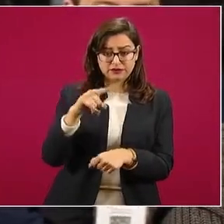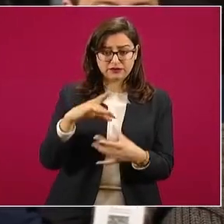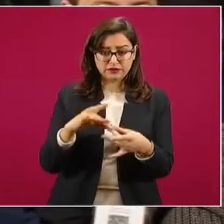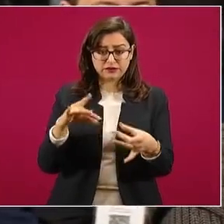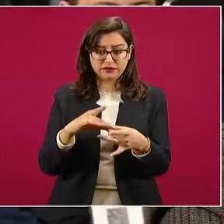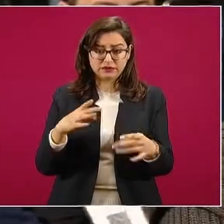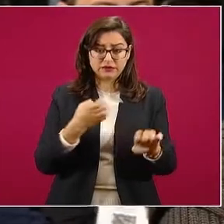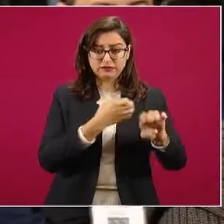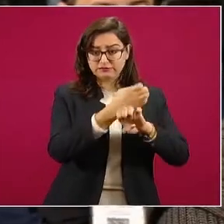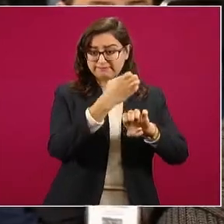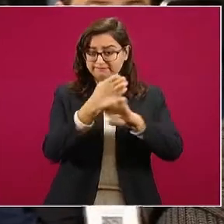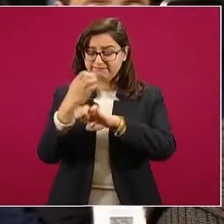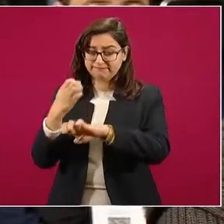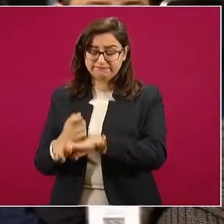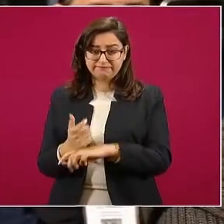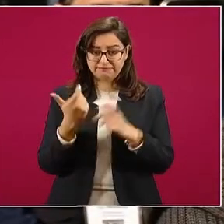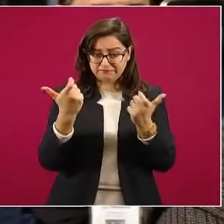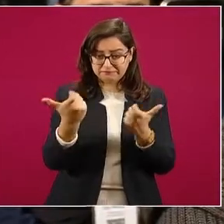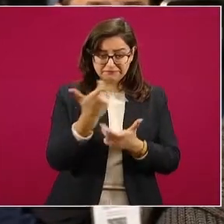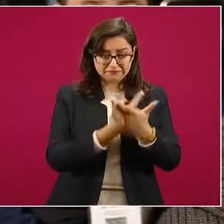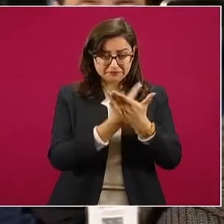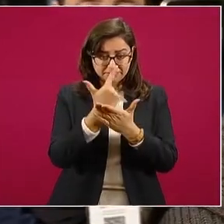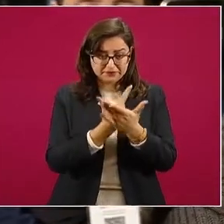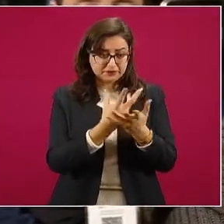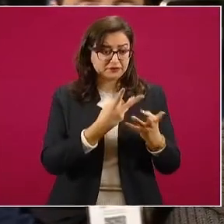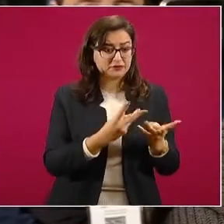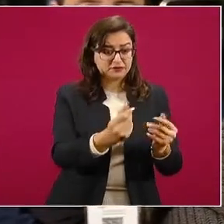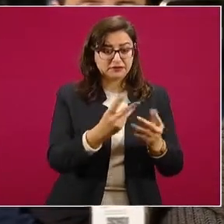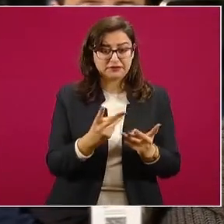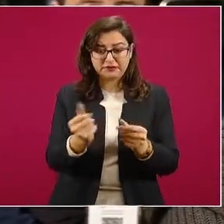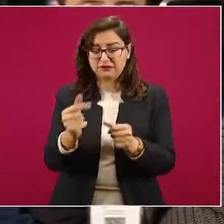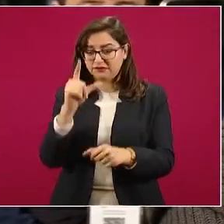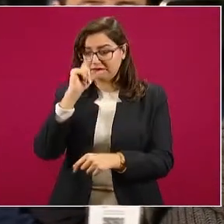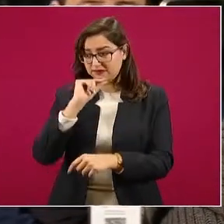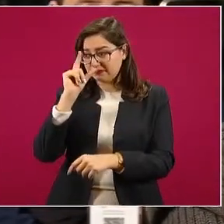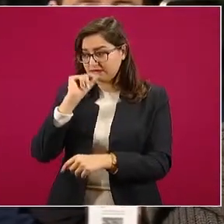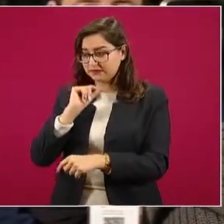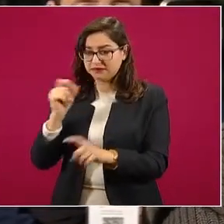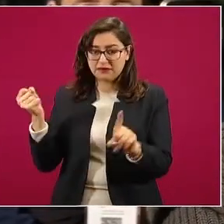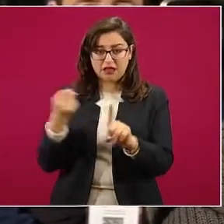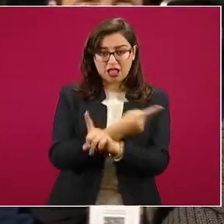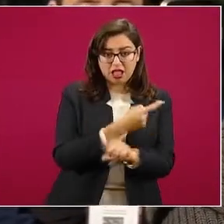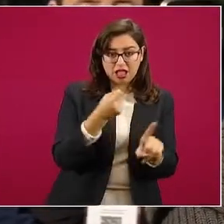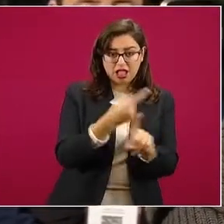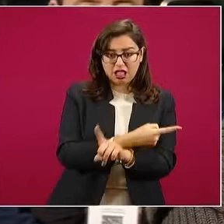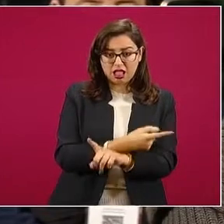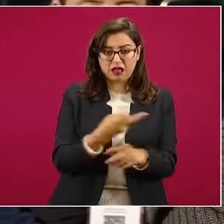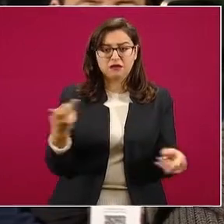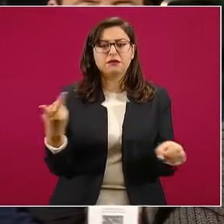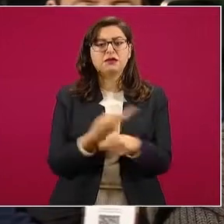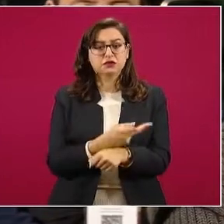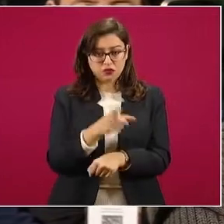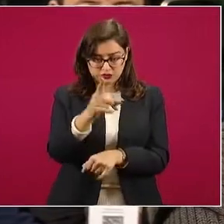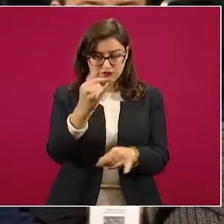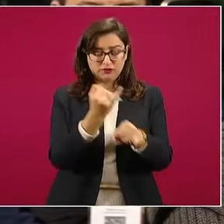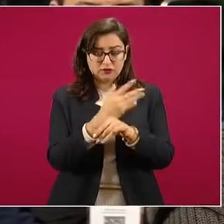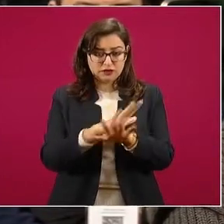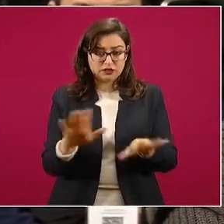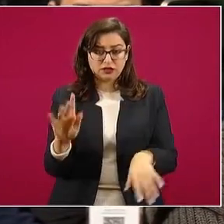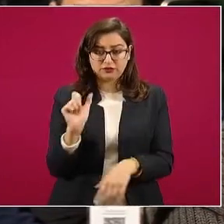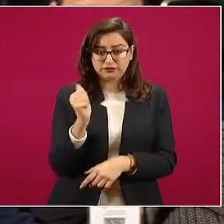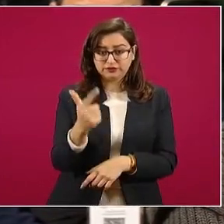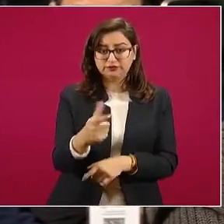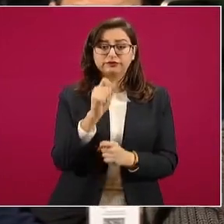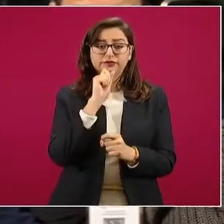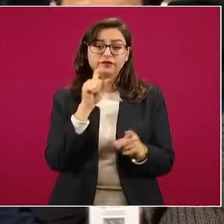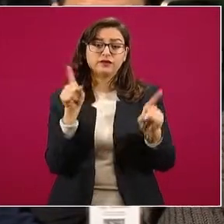gobiernos estatales o bueno, en diferentes niveles también de gobierno. ¿A saber si tiene información en ese sentido y si tiene que ver también con lo que